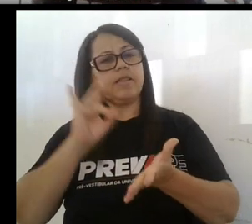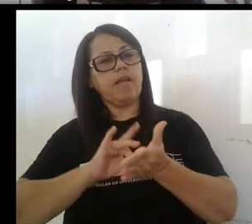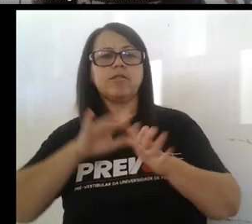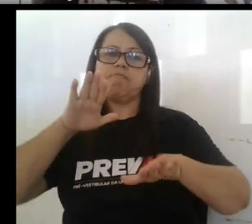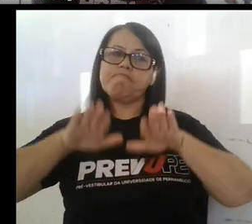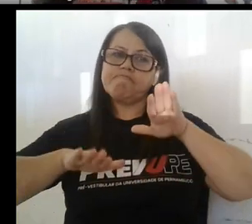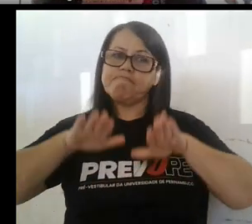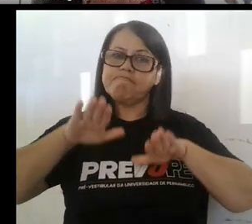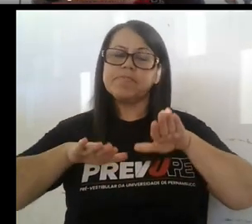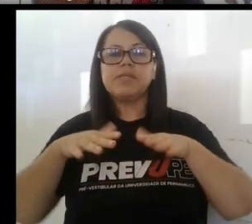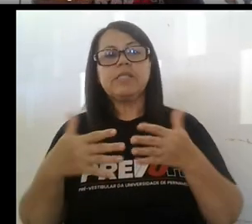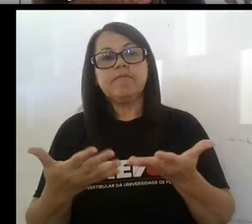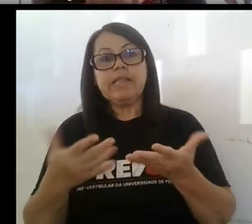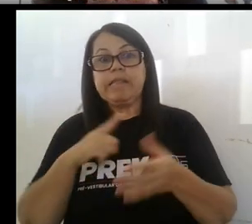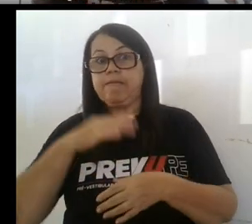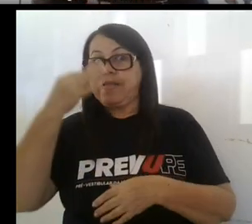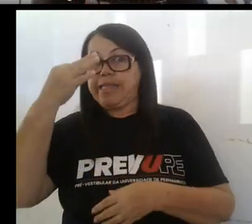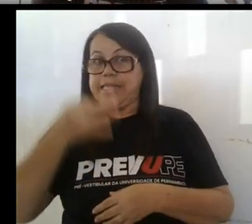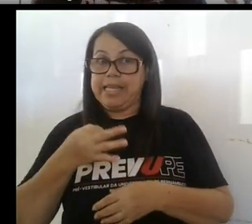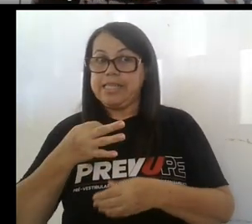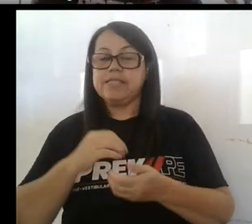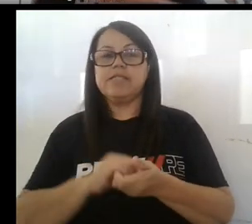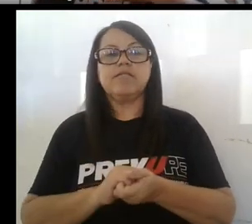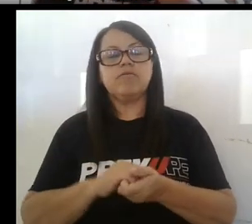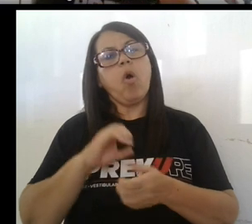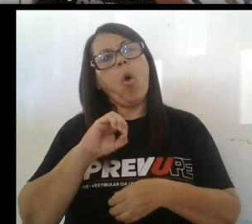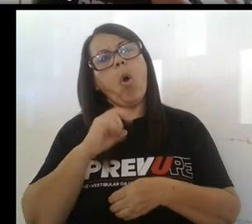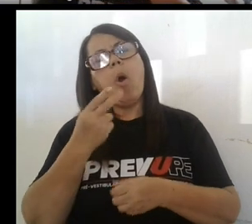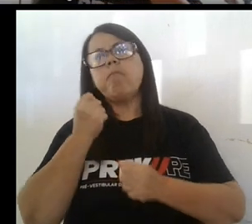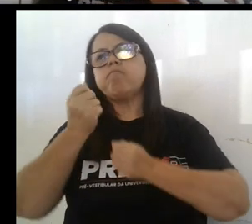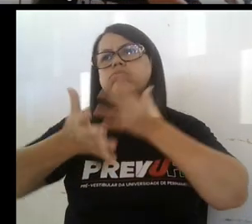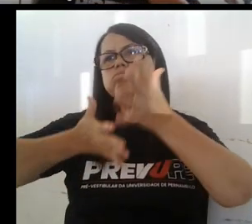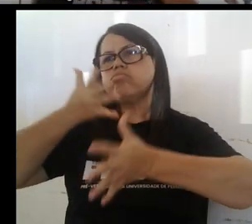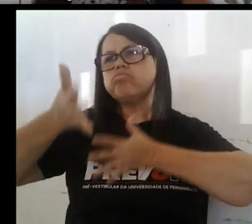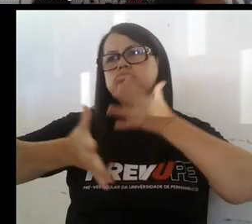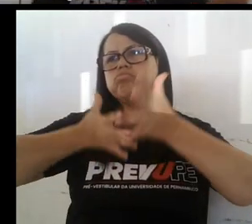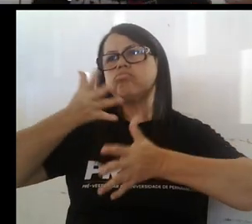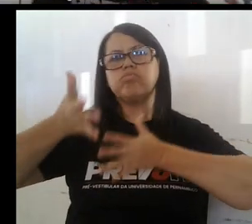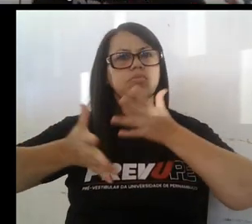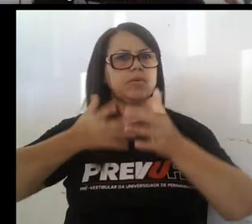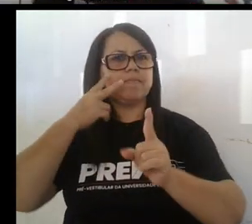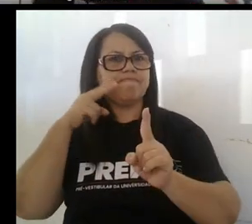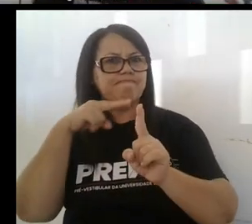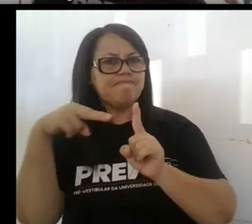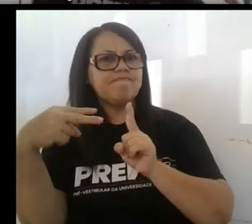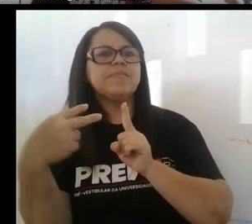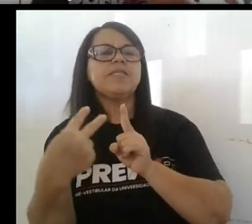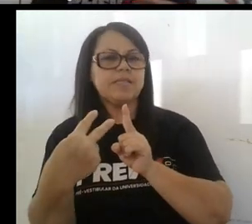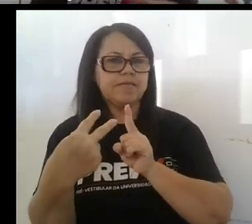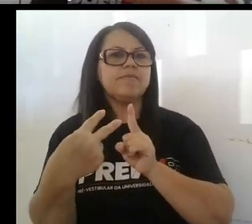relativa. Entonces, ser asertivo, sea, dialogar desde tus puntos de vista